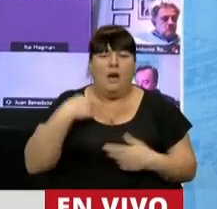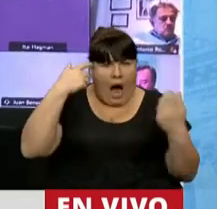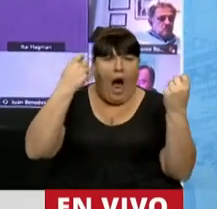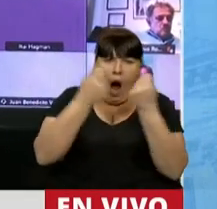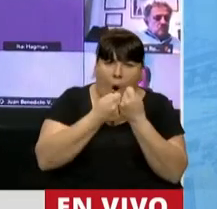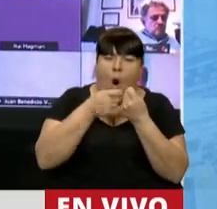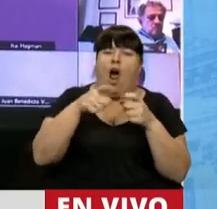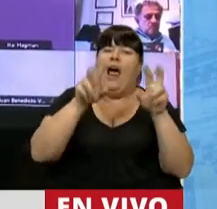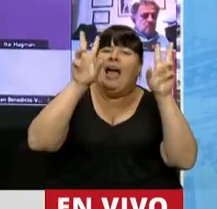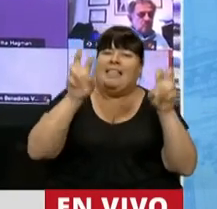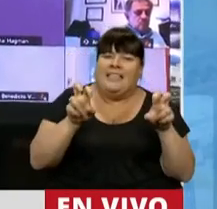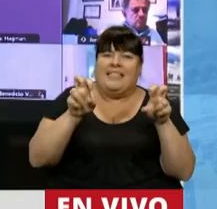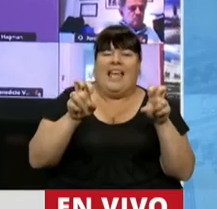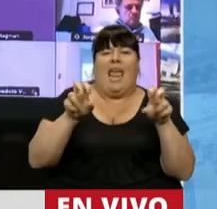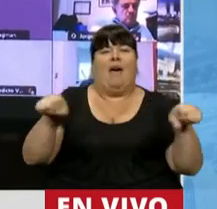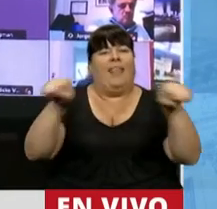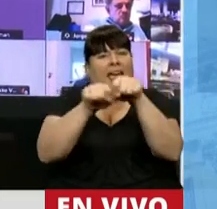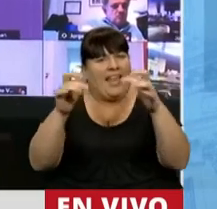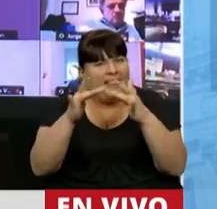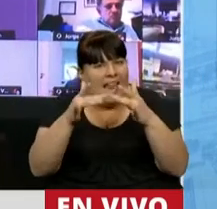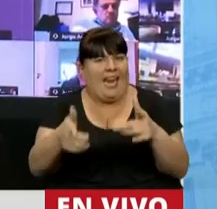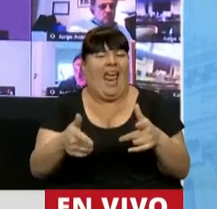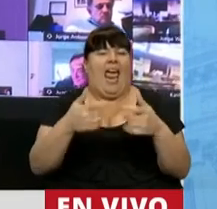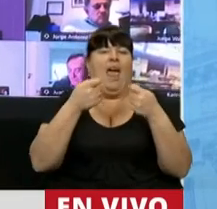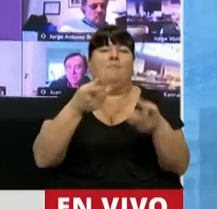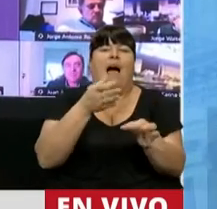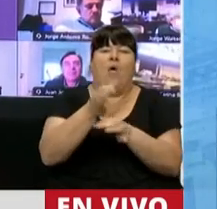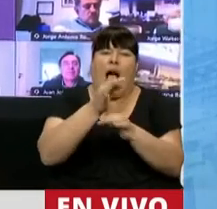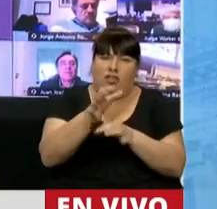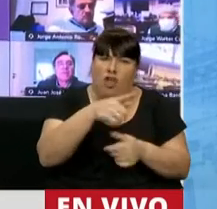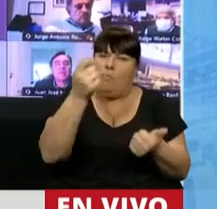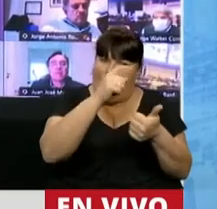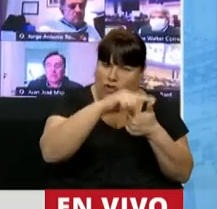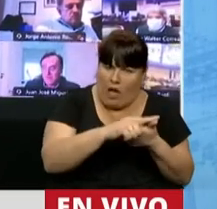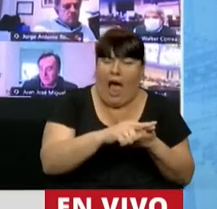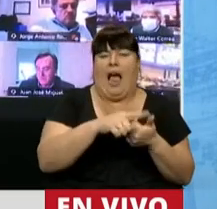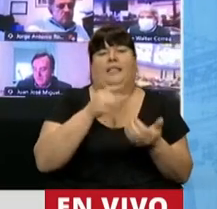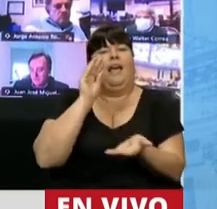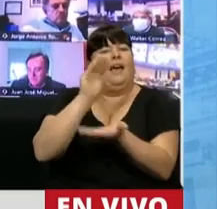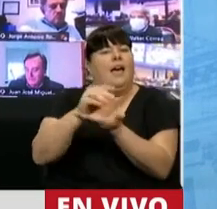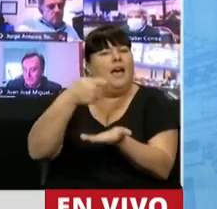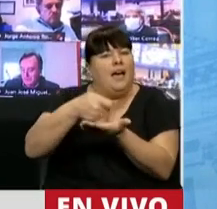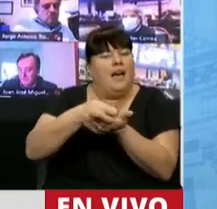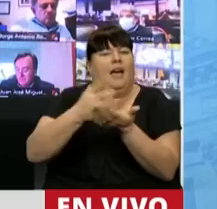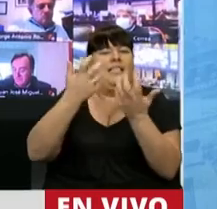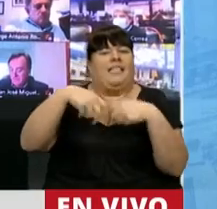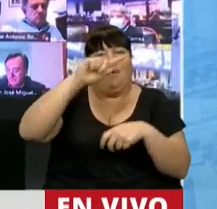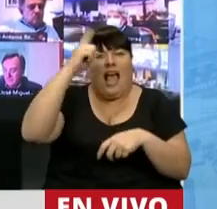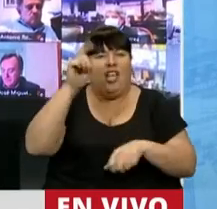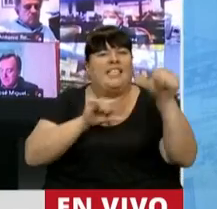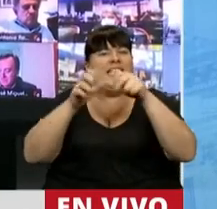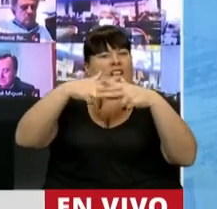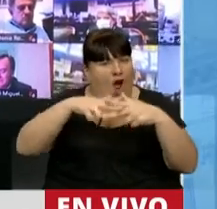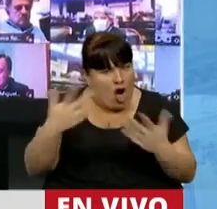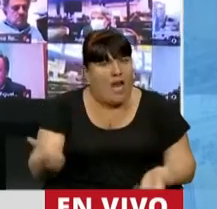Coincidimos que el tema de la conectividad, las plataformas educativas es de gran importancia, que el financiamiento del Sistema Nacional de Ciencia